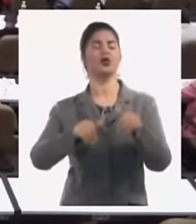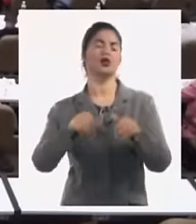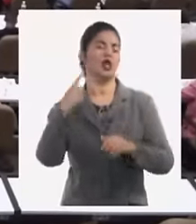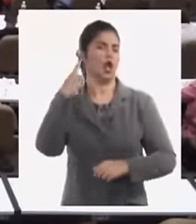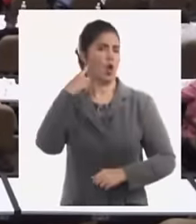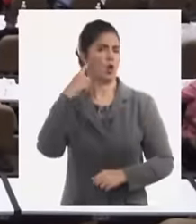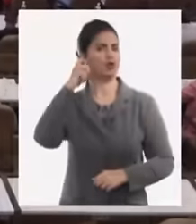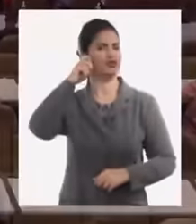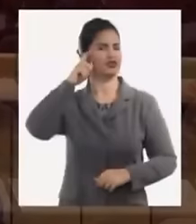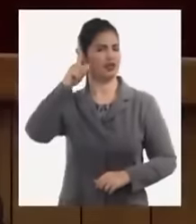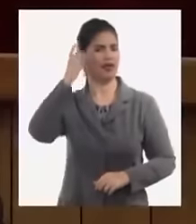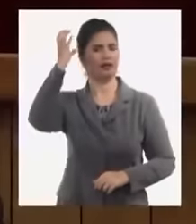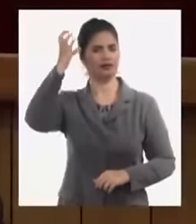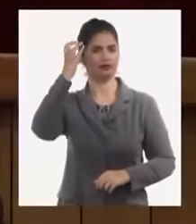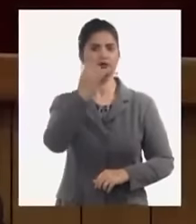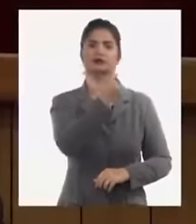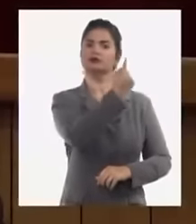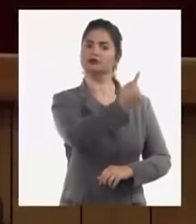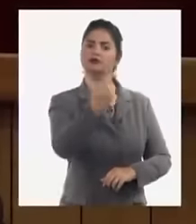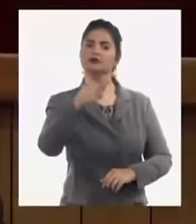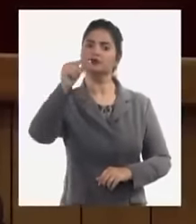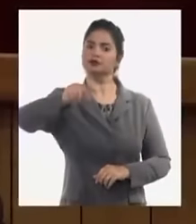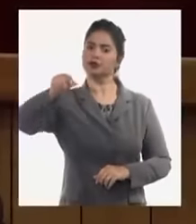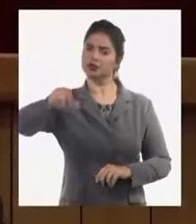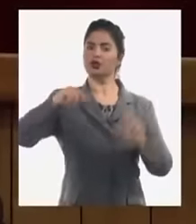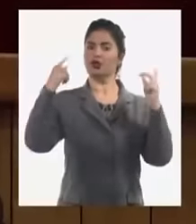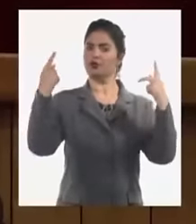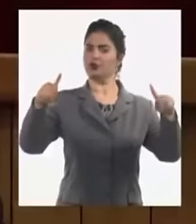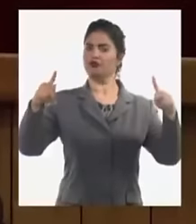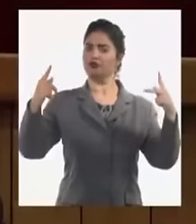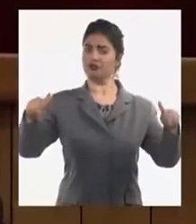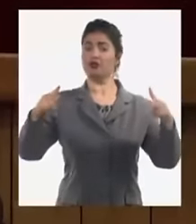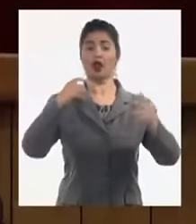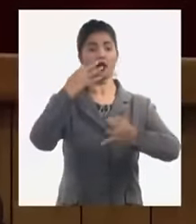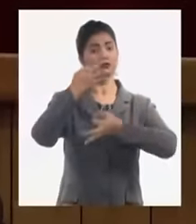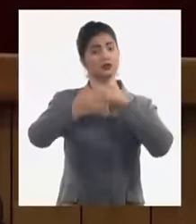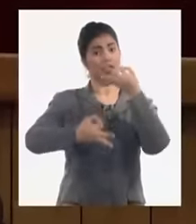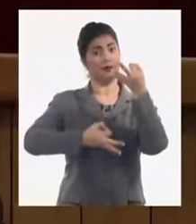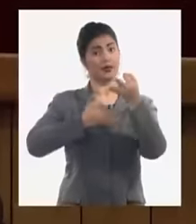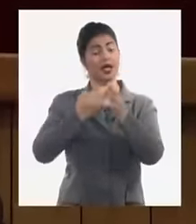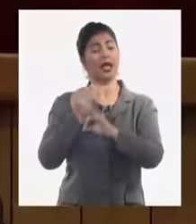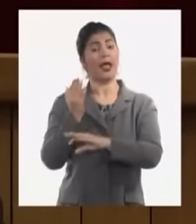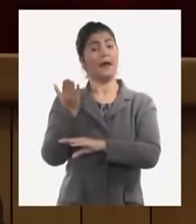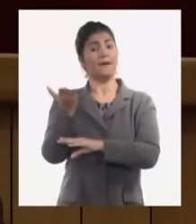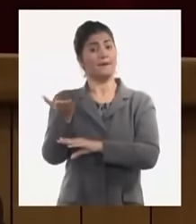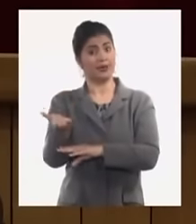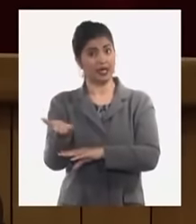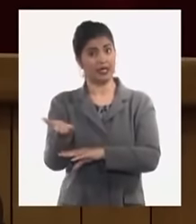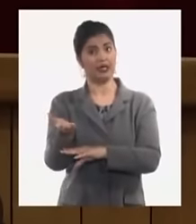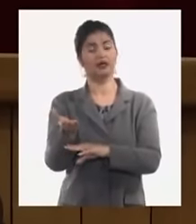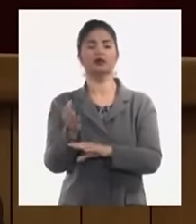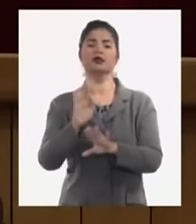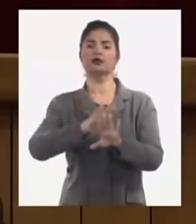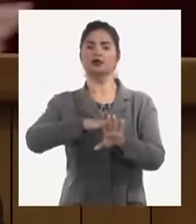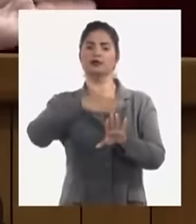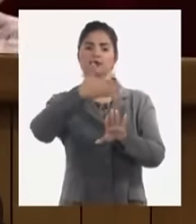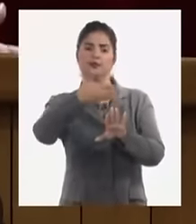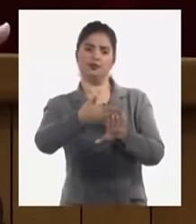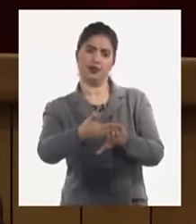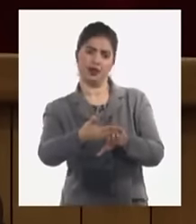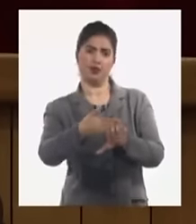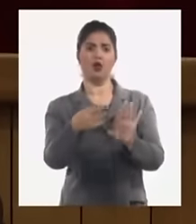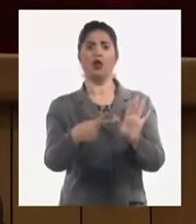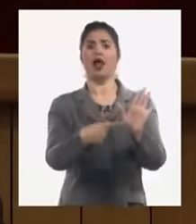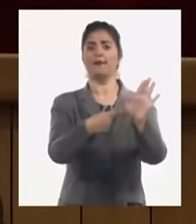opiniones de muchas personas y expertos solicitamos posponer la misma y